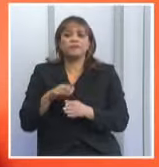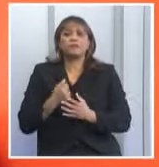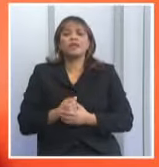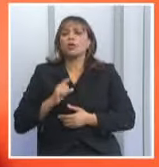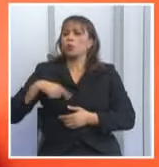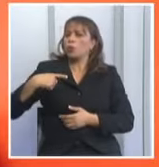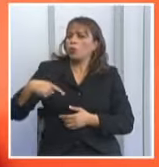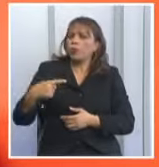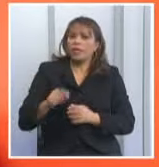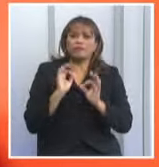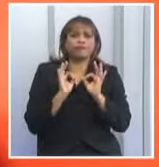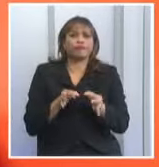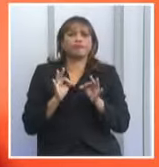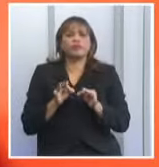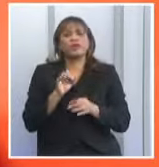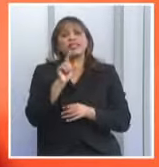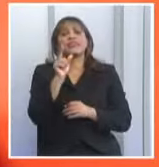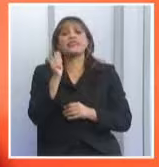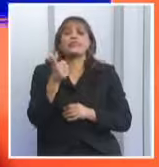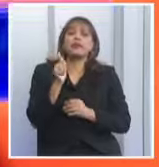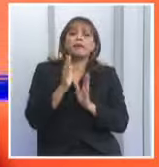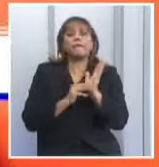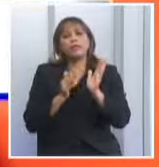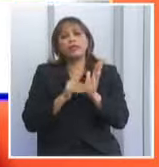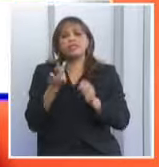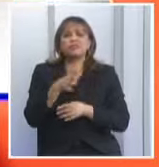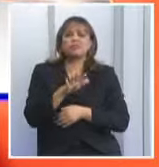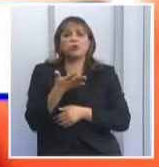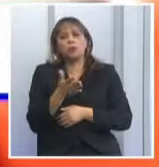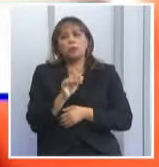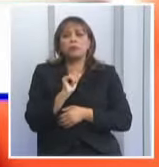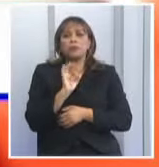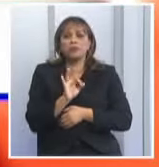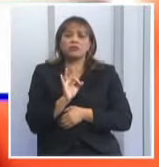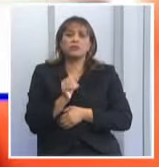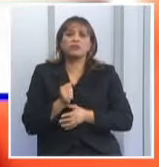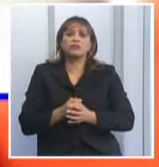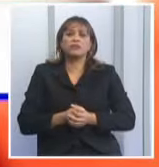los días. Y al cabo de los diez meses, más o menos, tal vez, diez meses,